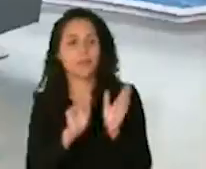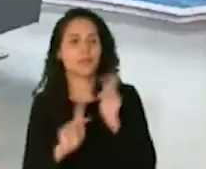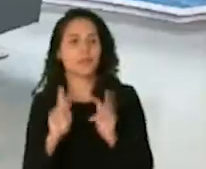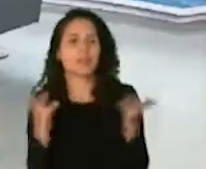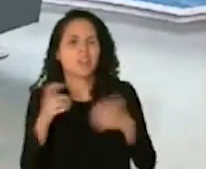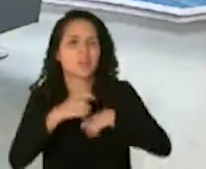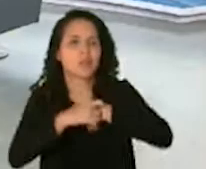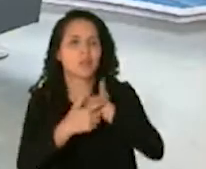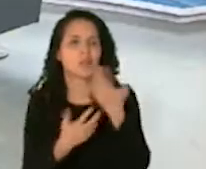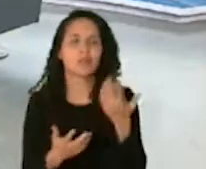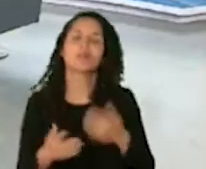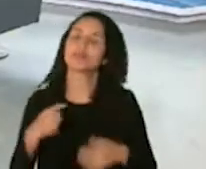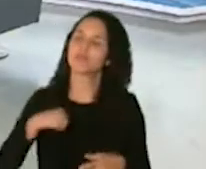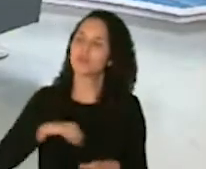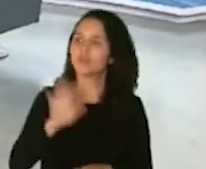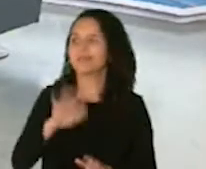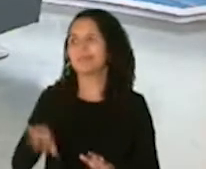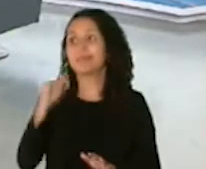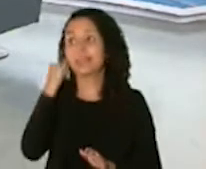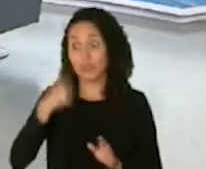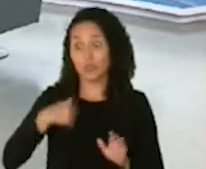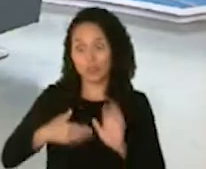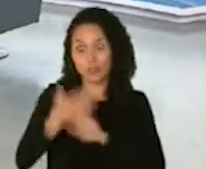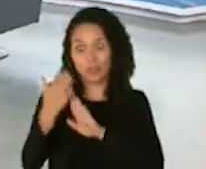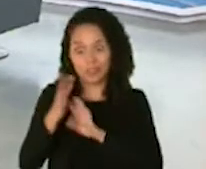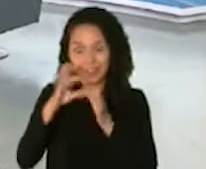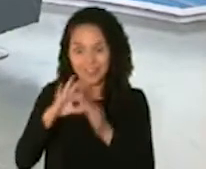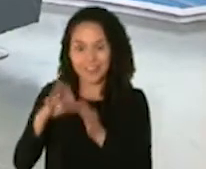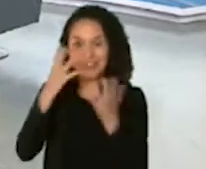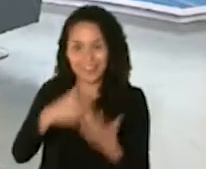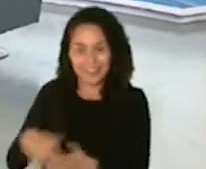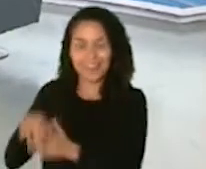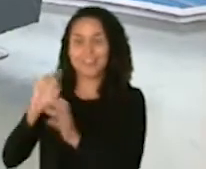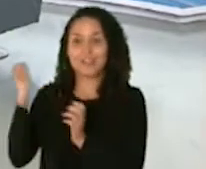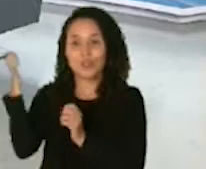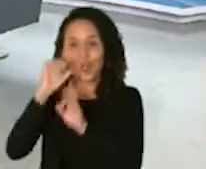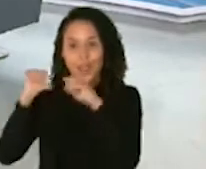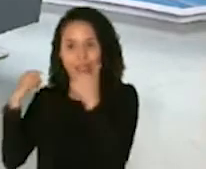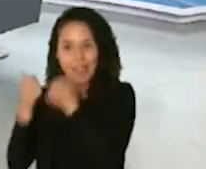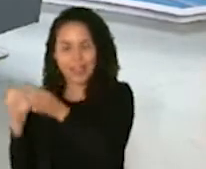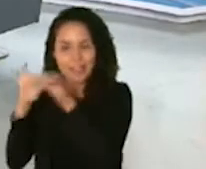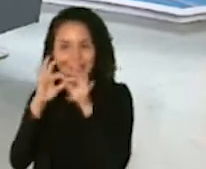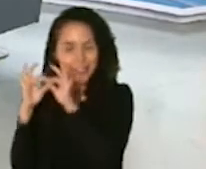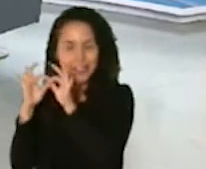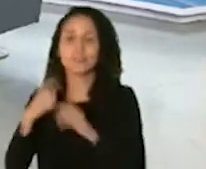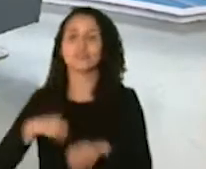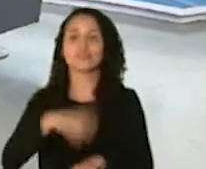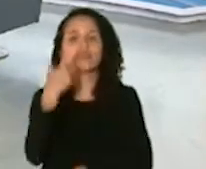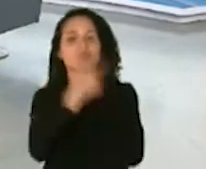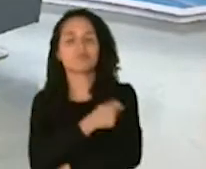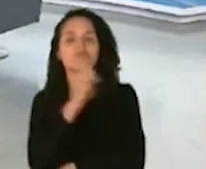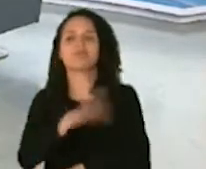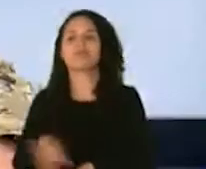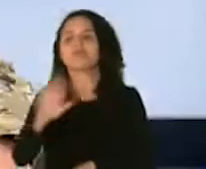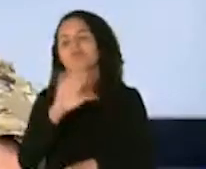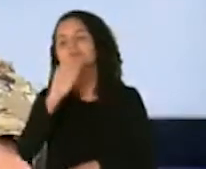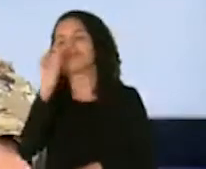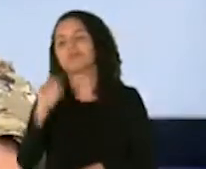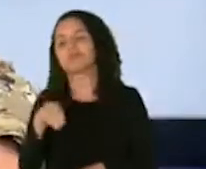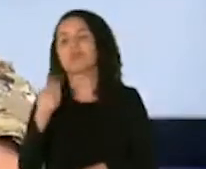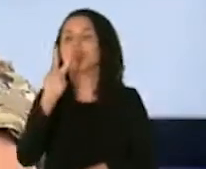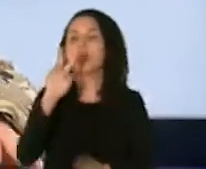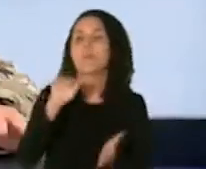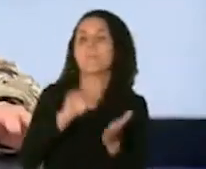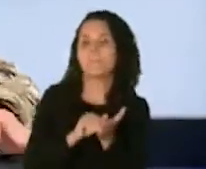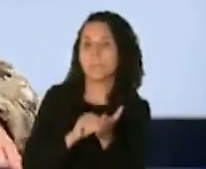Pues lo estimamos, si somos efectivos y tenemos la colaboración de todas esas agencias, debemos estar vacunando un promedio de 2 mil